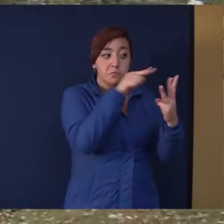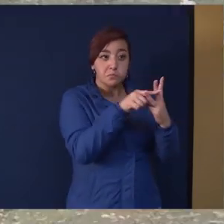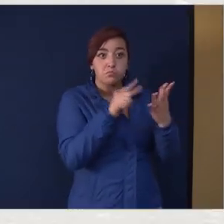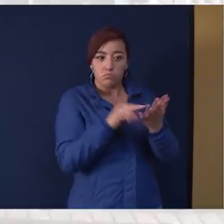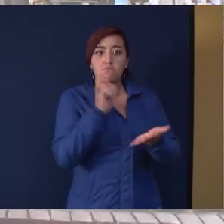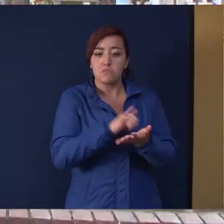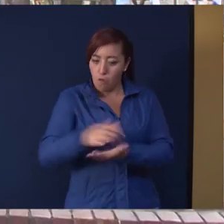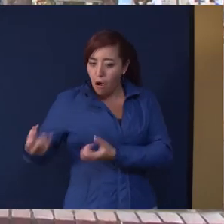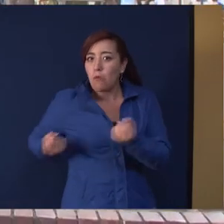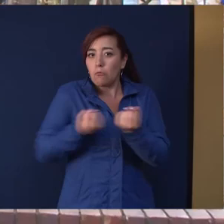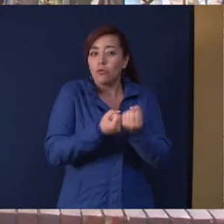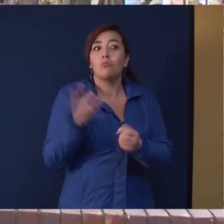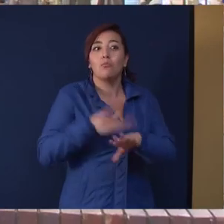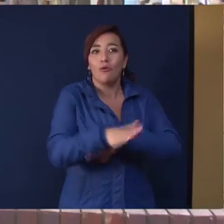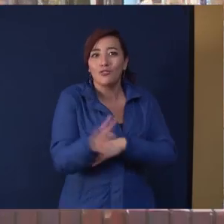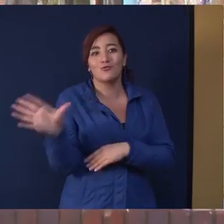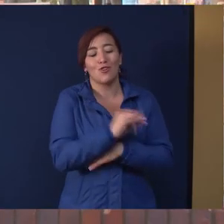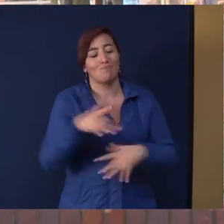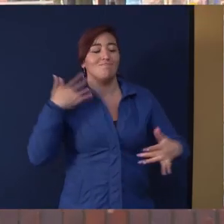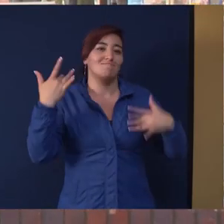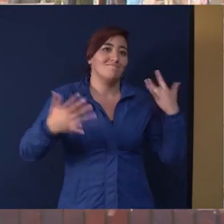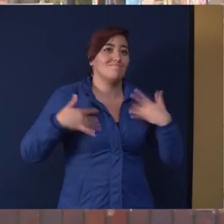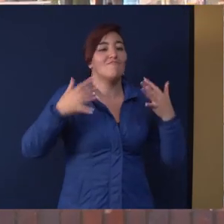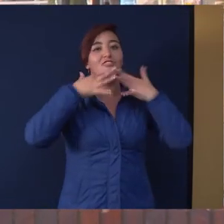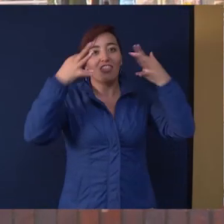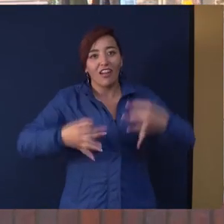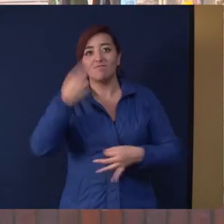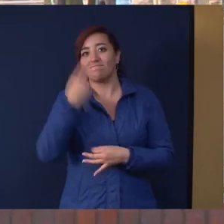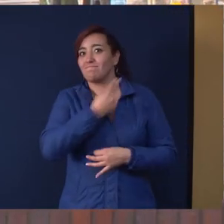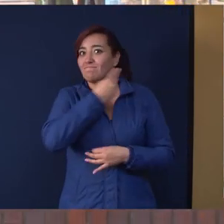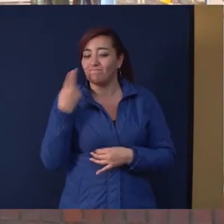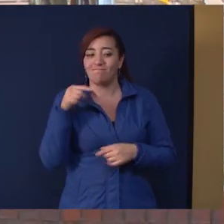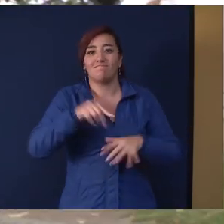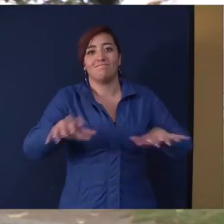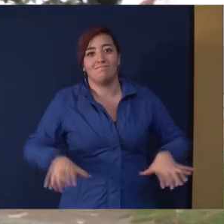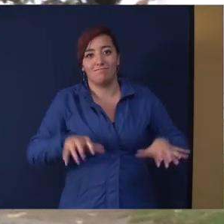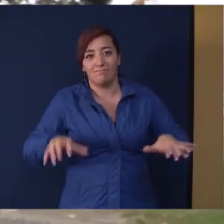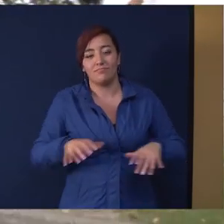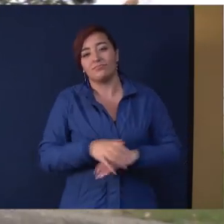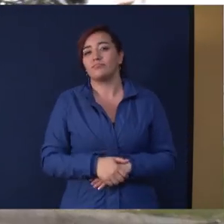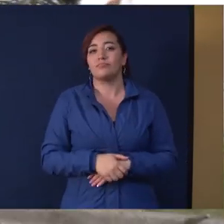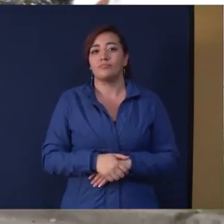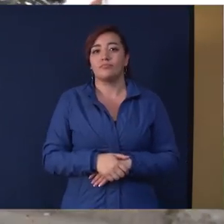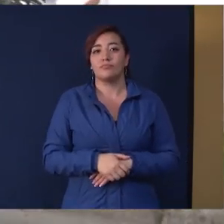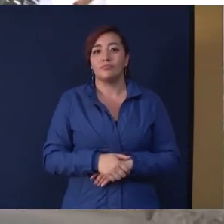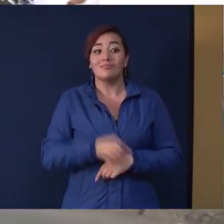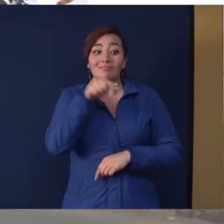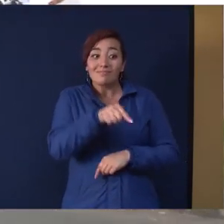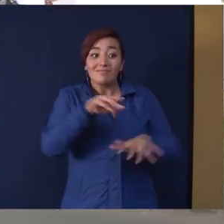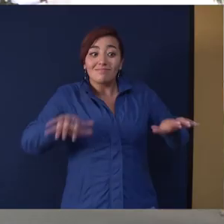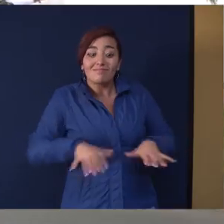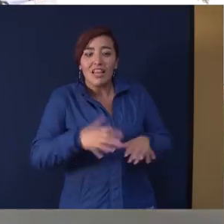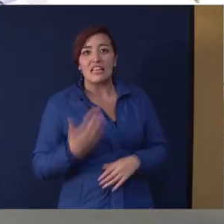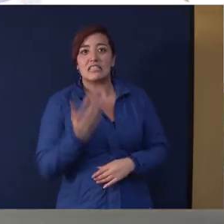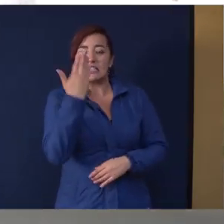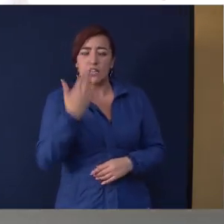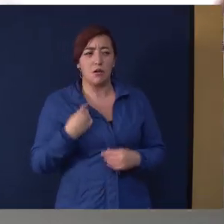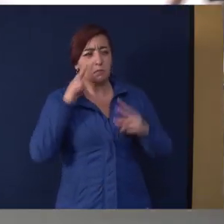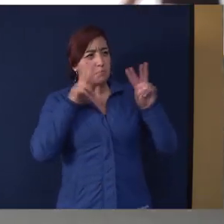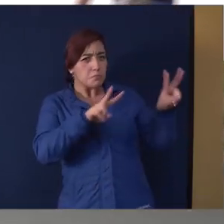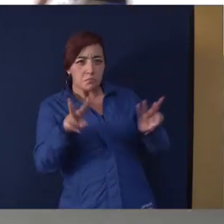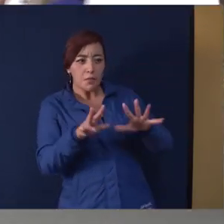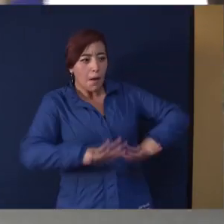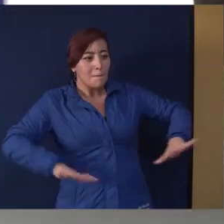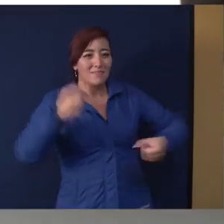demás entonces pues estamos muy contentos y muy comprometidos en esta jornada Eso nos permite reconocer un